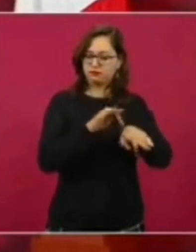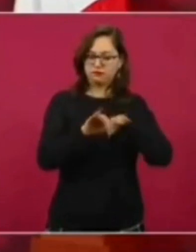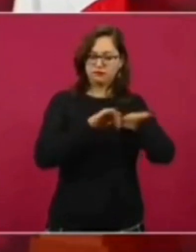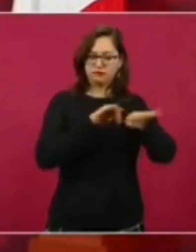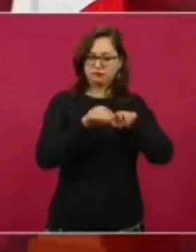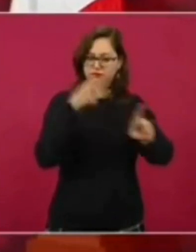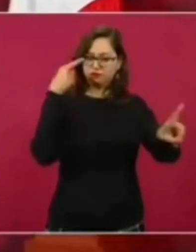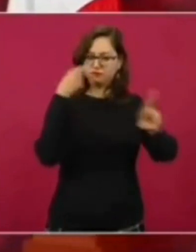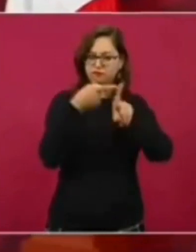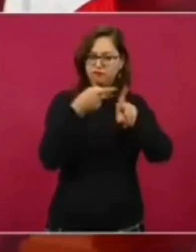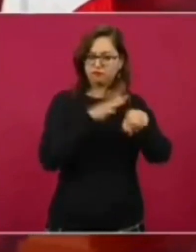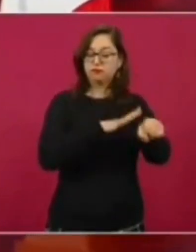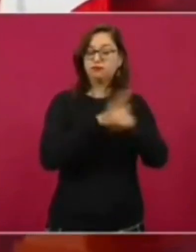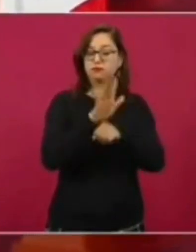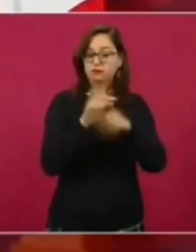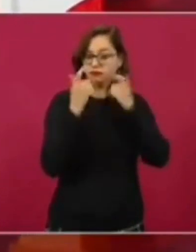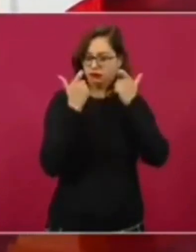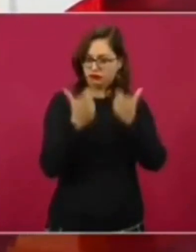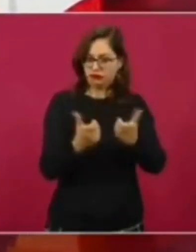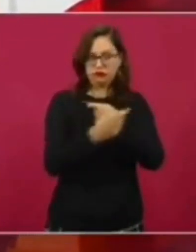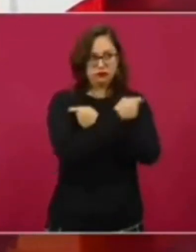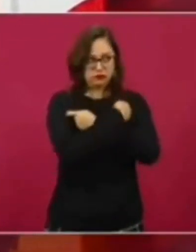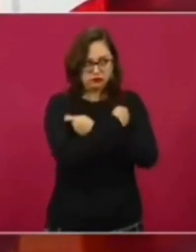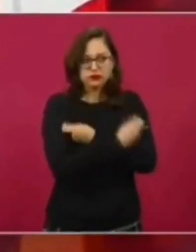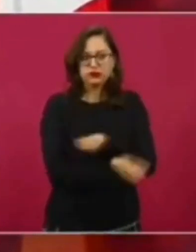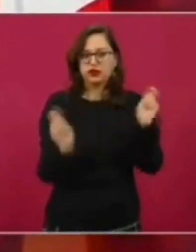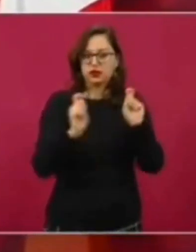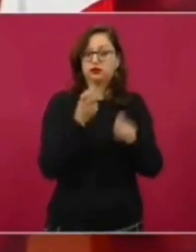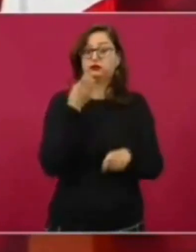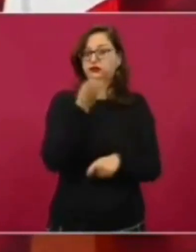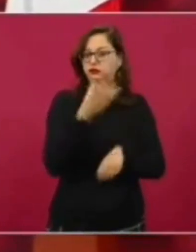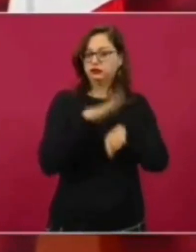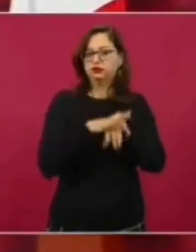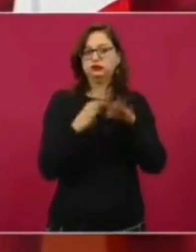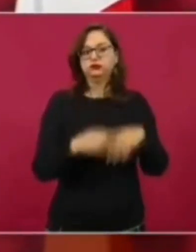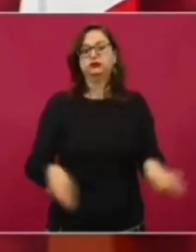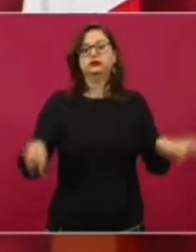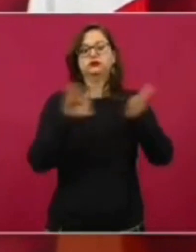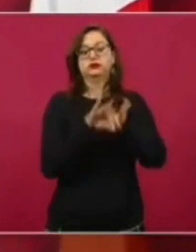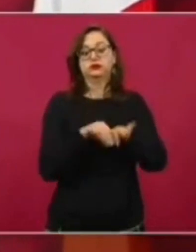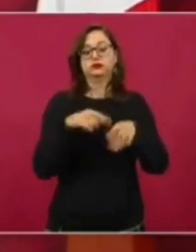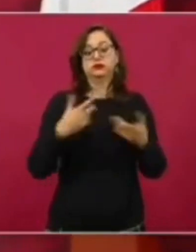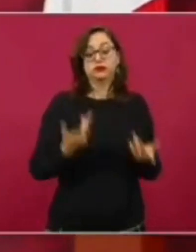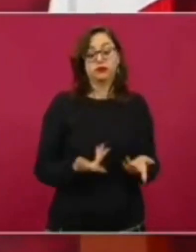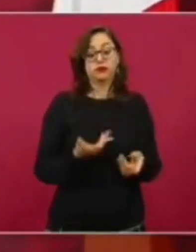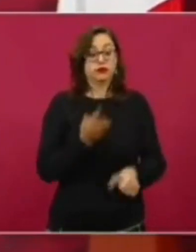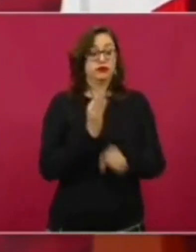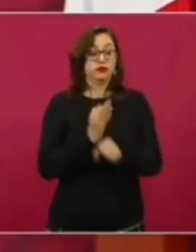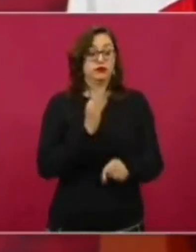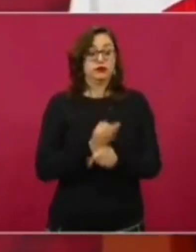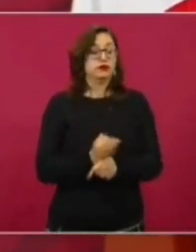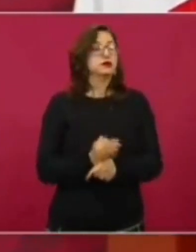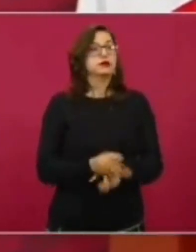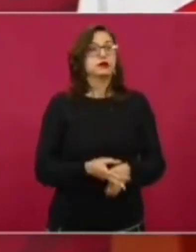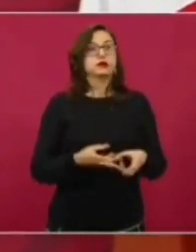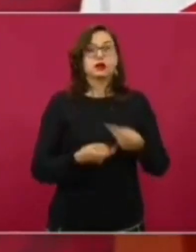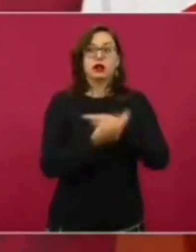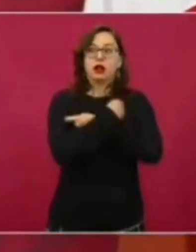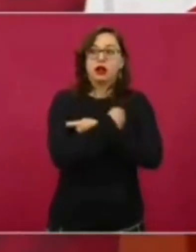que es la que más nos importa, porque ahora vamos a dispersar alrededor de 500 mil millones de pesos